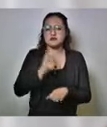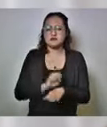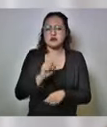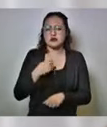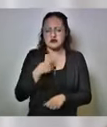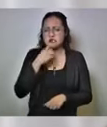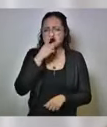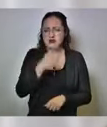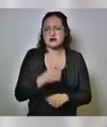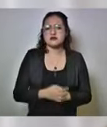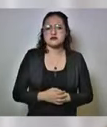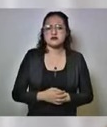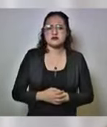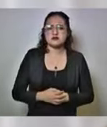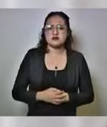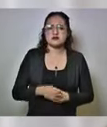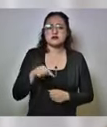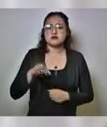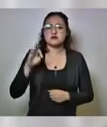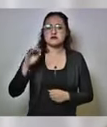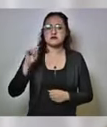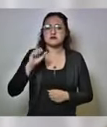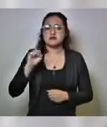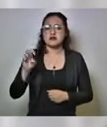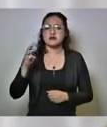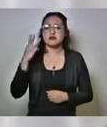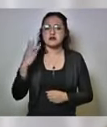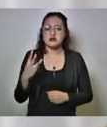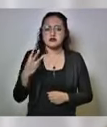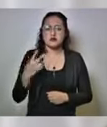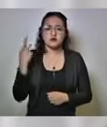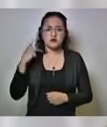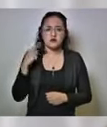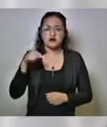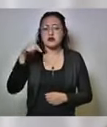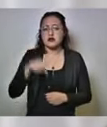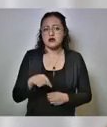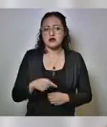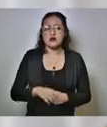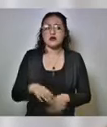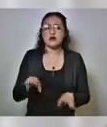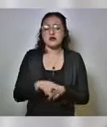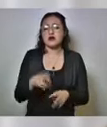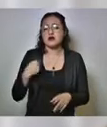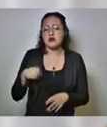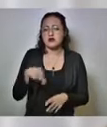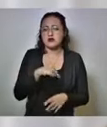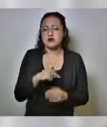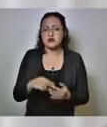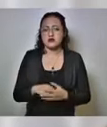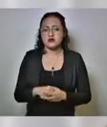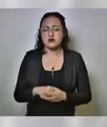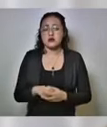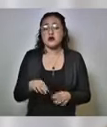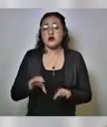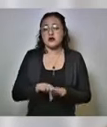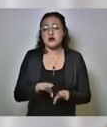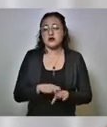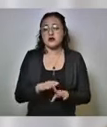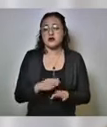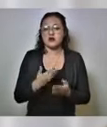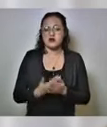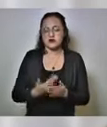nosotros que la fase tres en Puebla estaba para nosotros presente